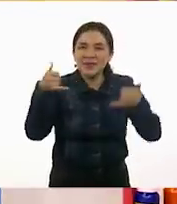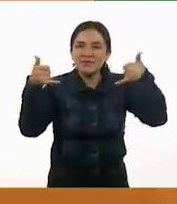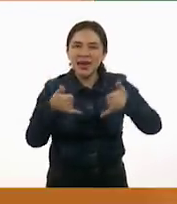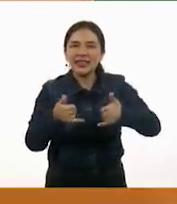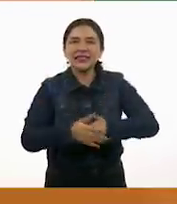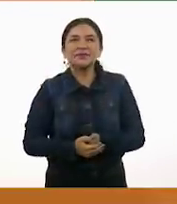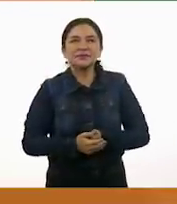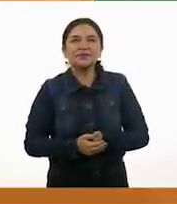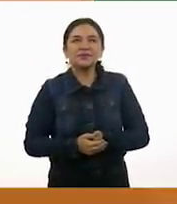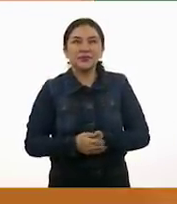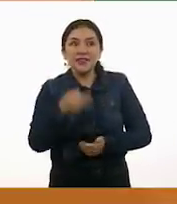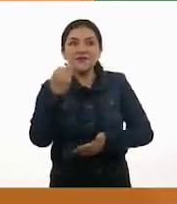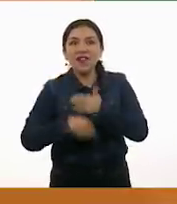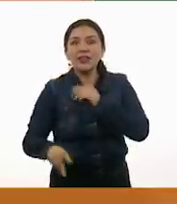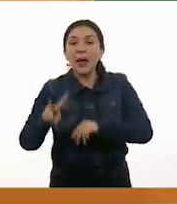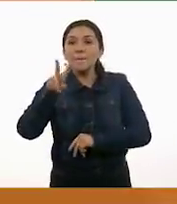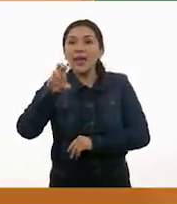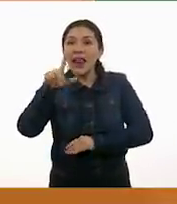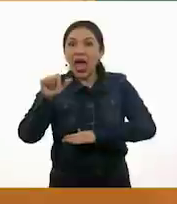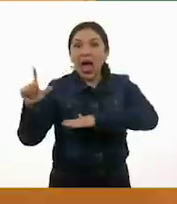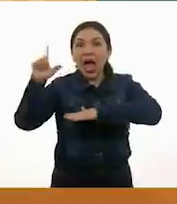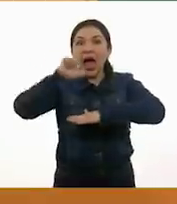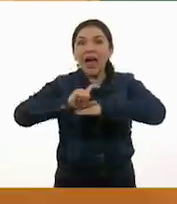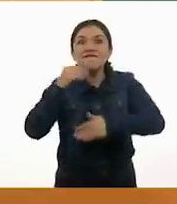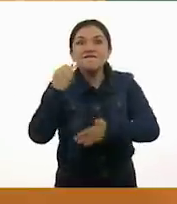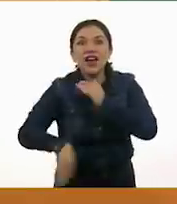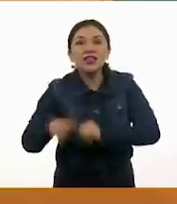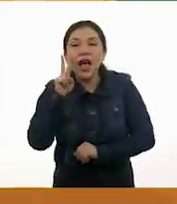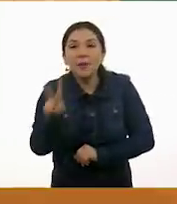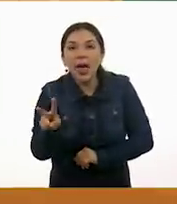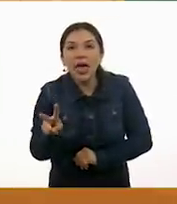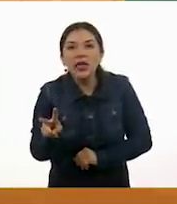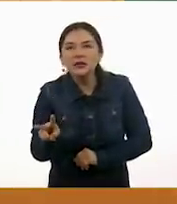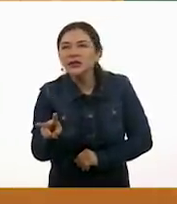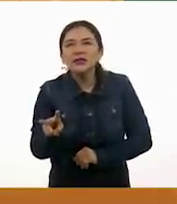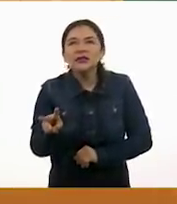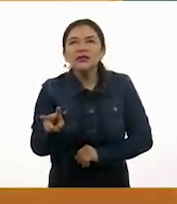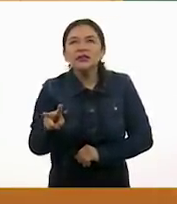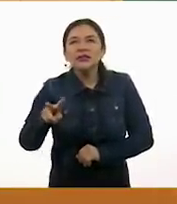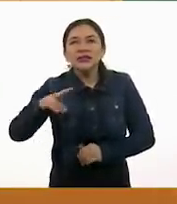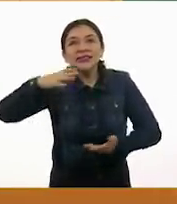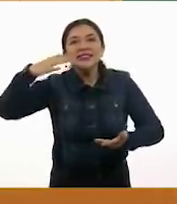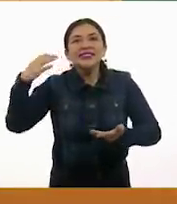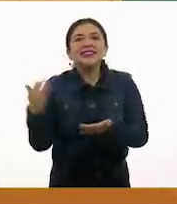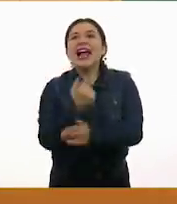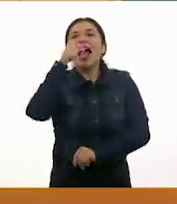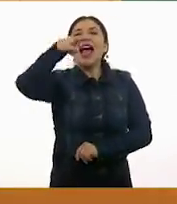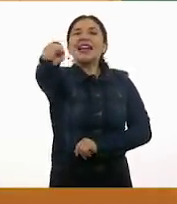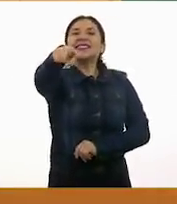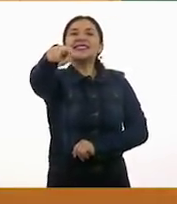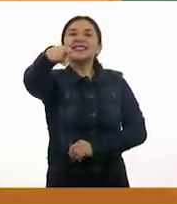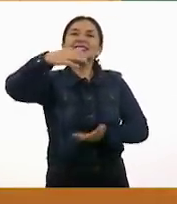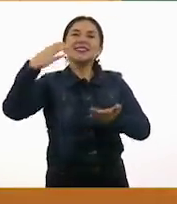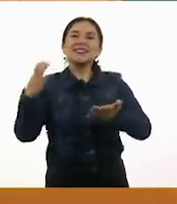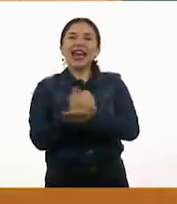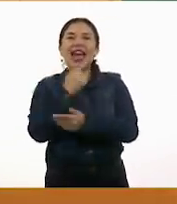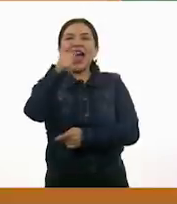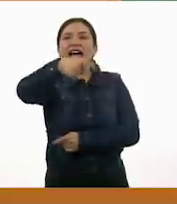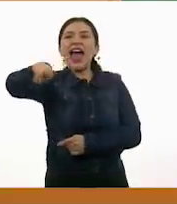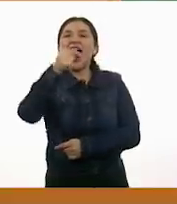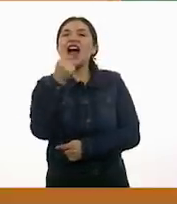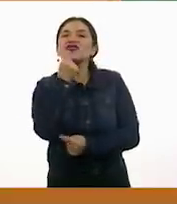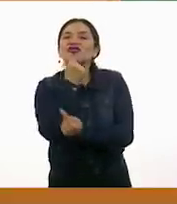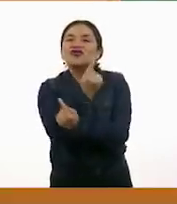Y luego esta vela yo la Falta la vela. Falta la vela. Y ya tenemos un ganador y ganadoras que son